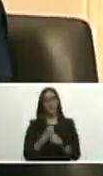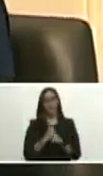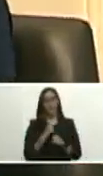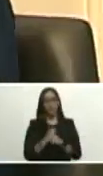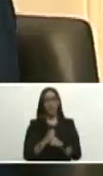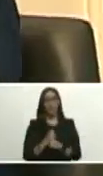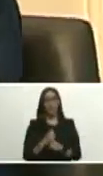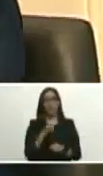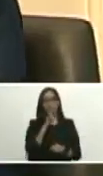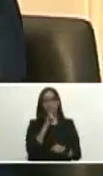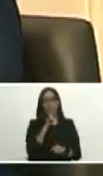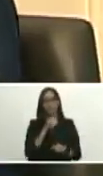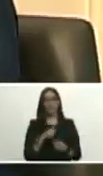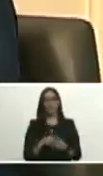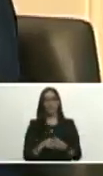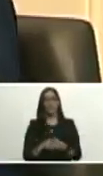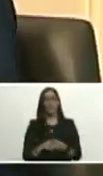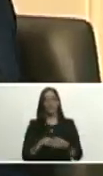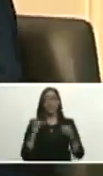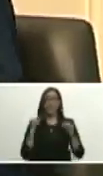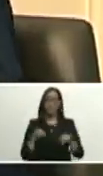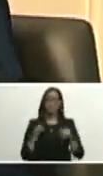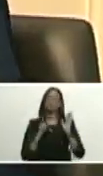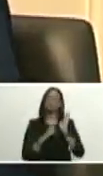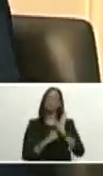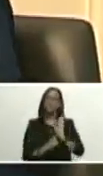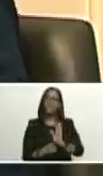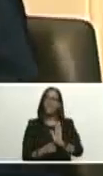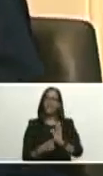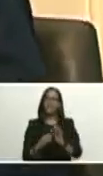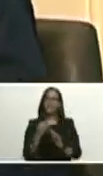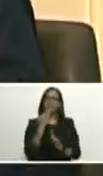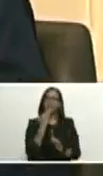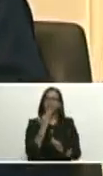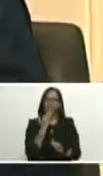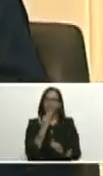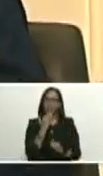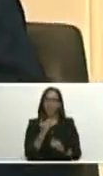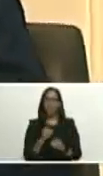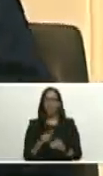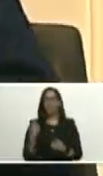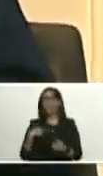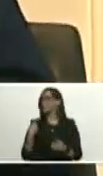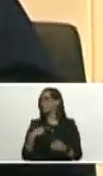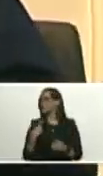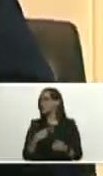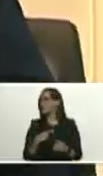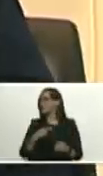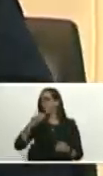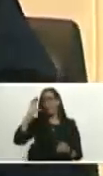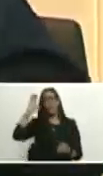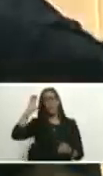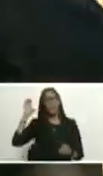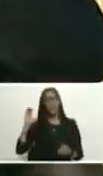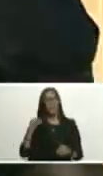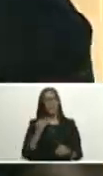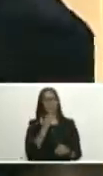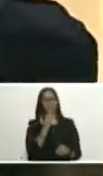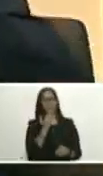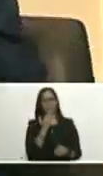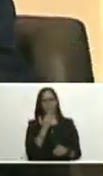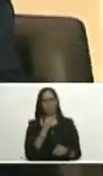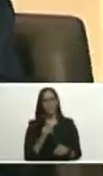exportación esto también se expresa en el acercamiento que han tenido los países vecinos países amigos